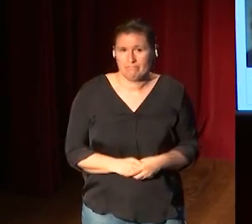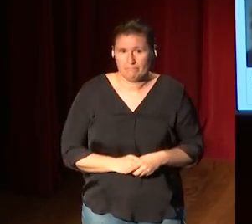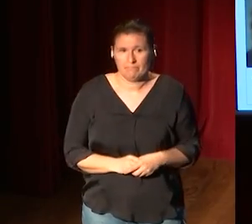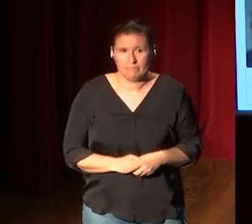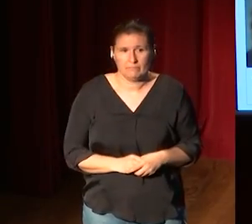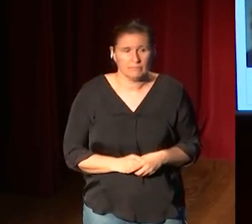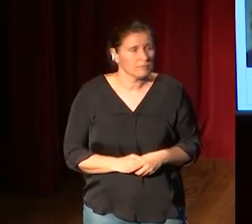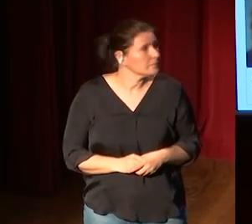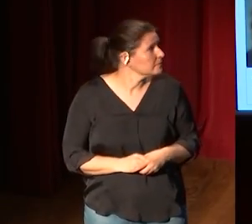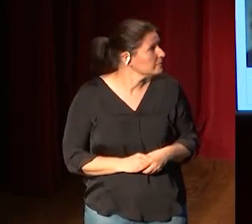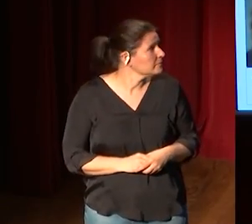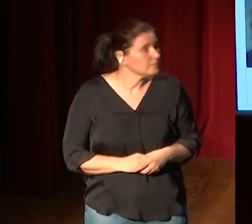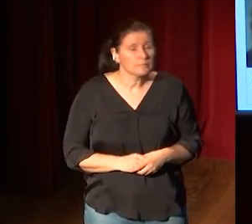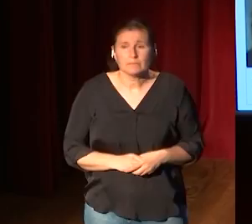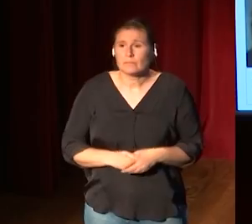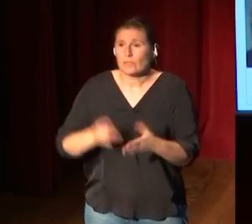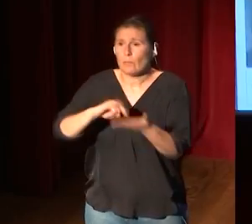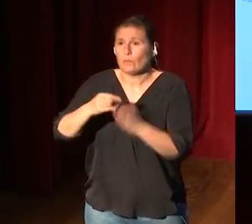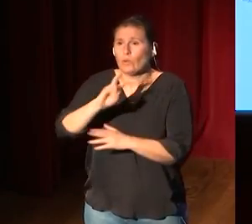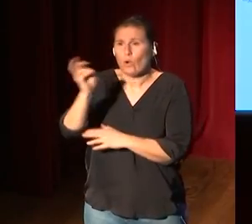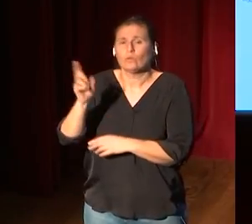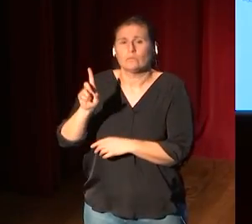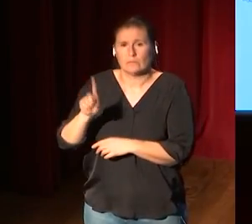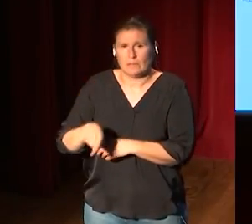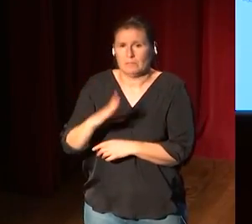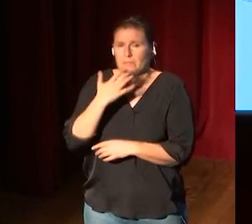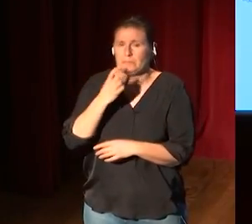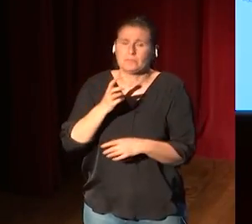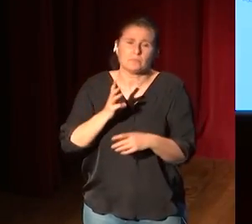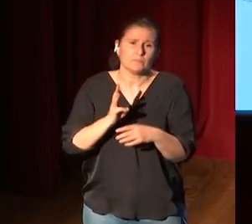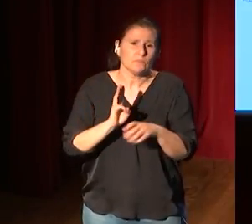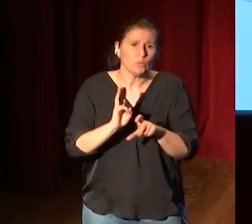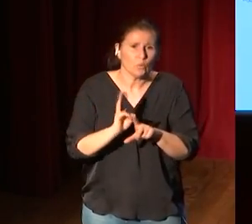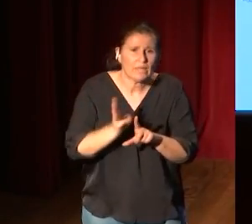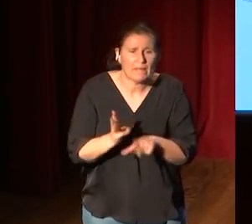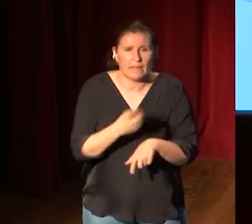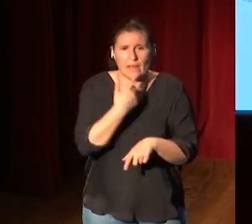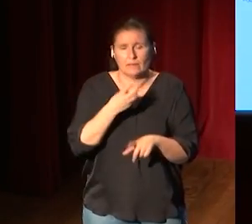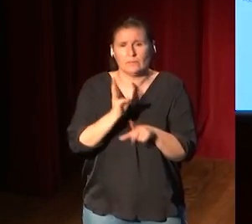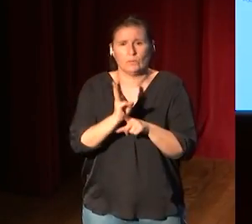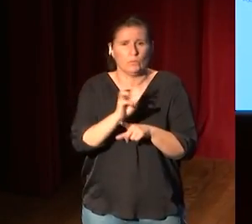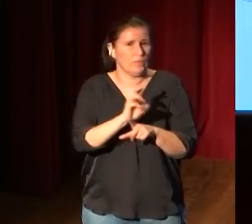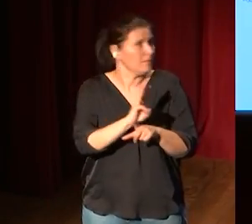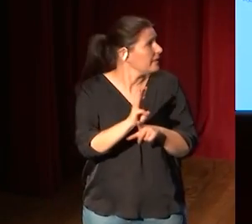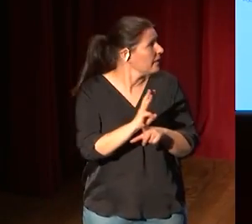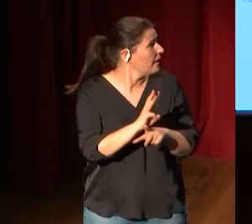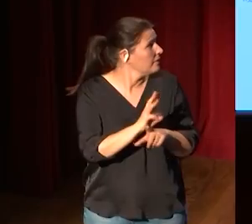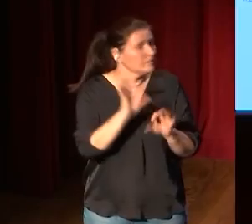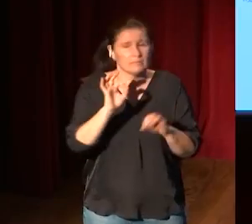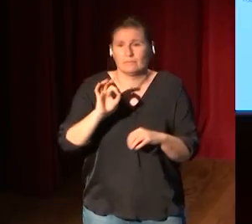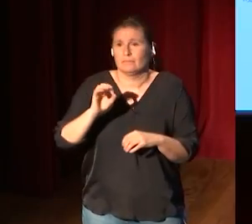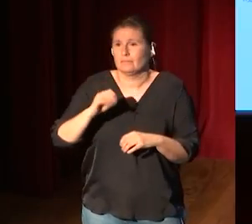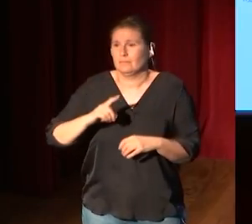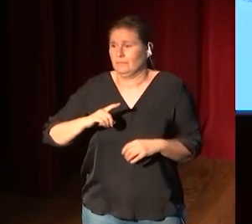también hay otros proyectos que son Wikipedia esa es la voz de la Wikipedia en georgiano sobre